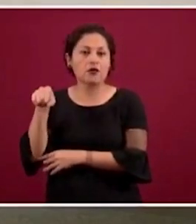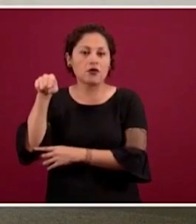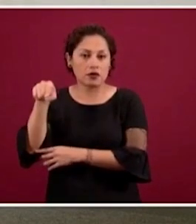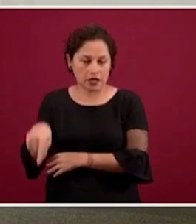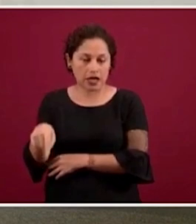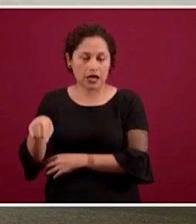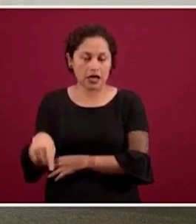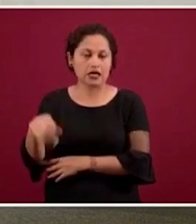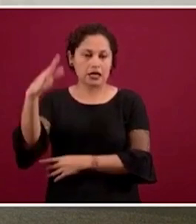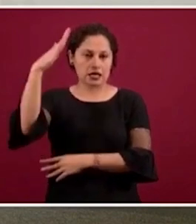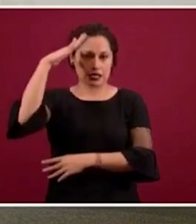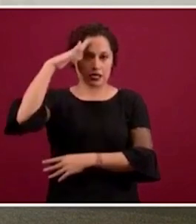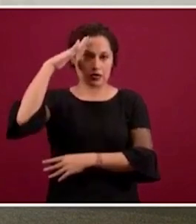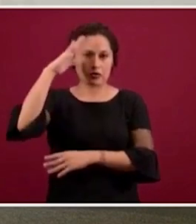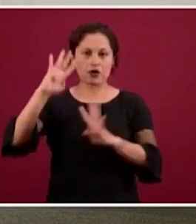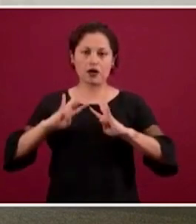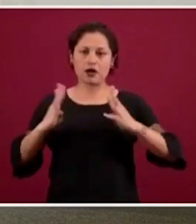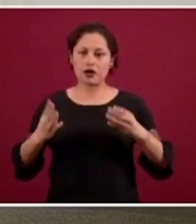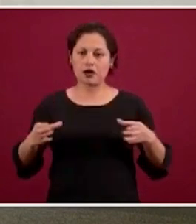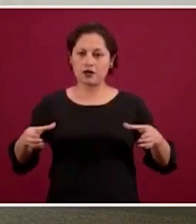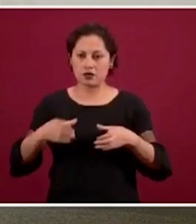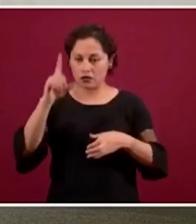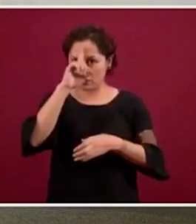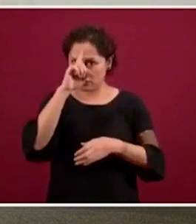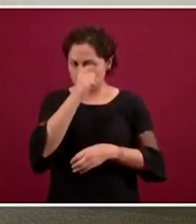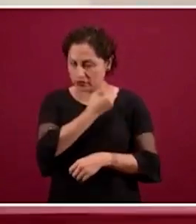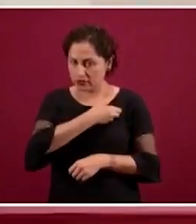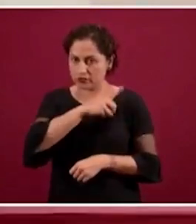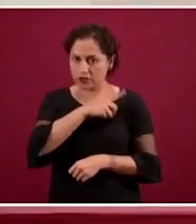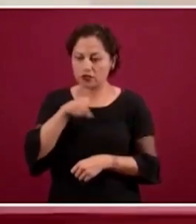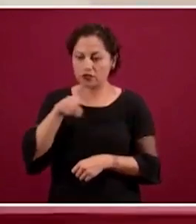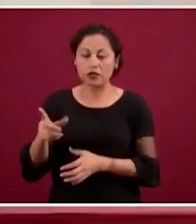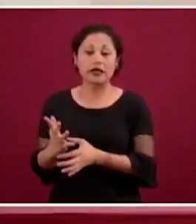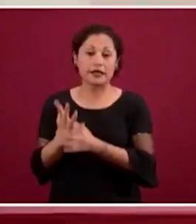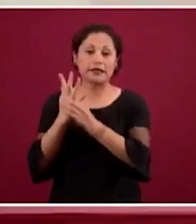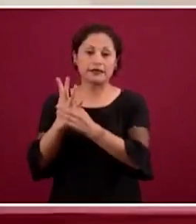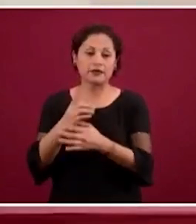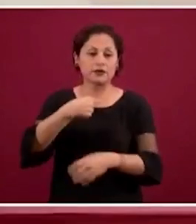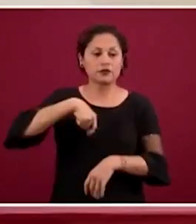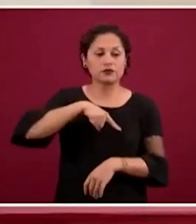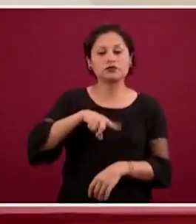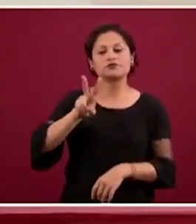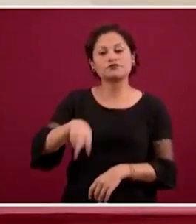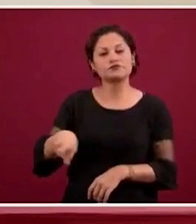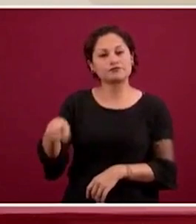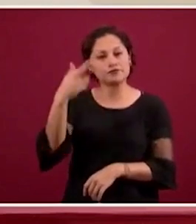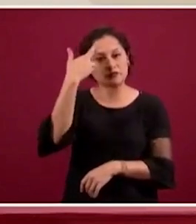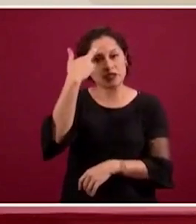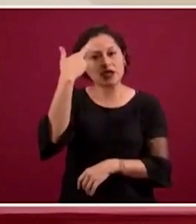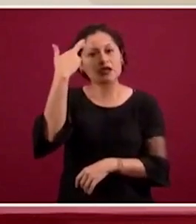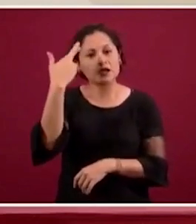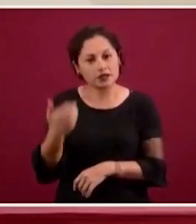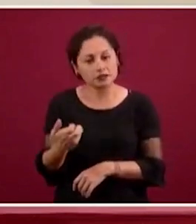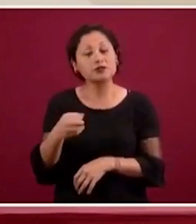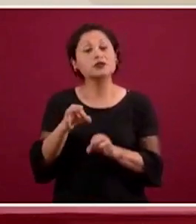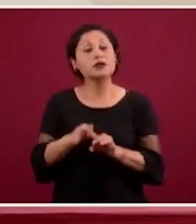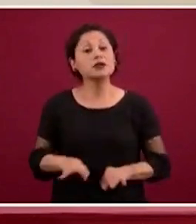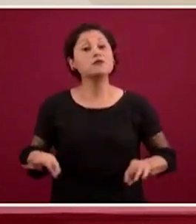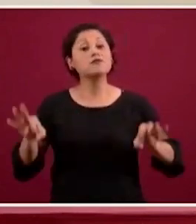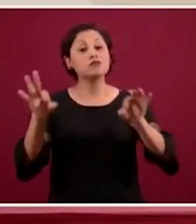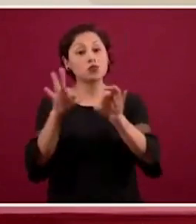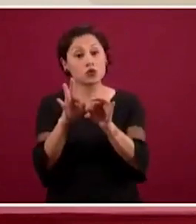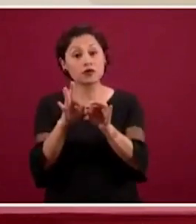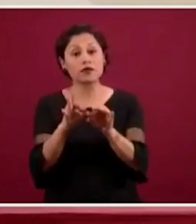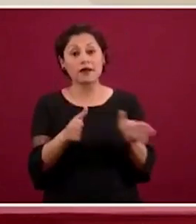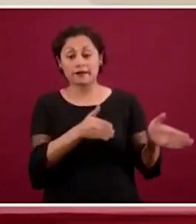y todos estuvimos de acuerdo en que es muy importante no perder de vista que la Jornada Nacional de Sana Distancia se ha